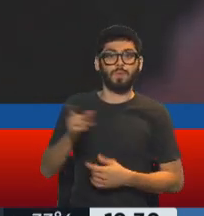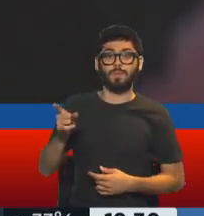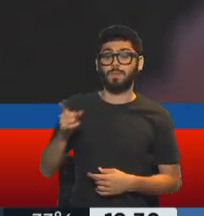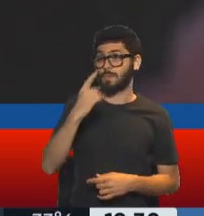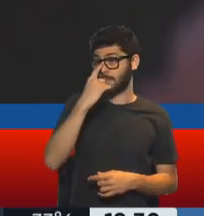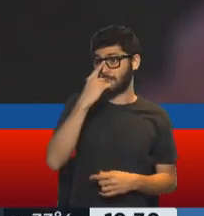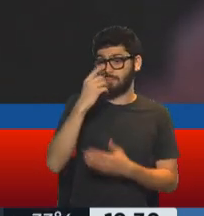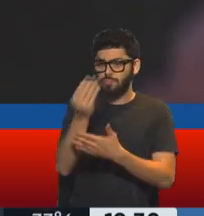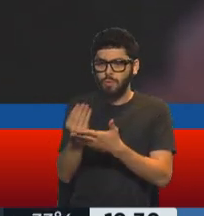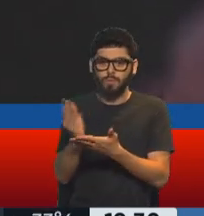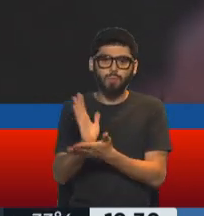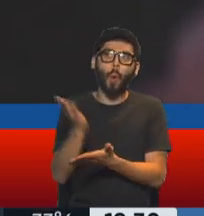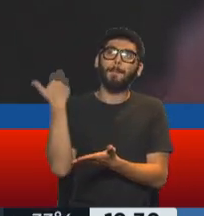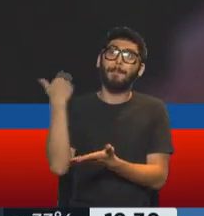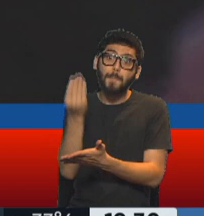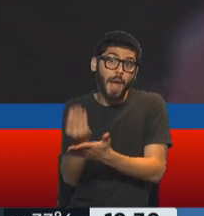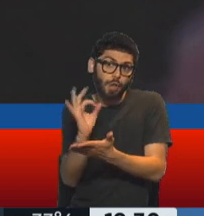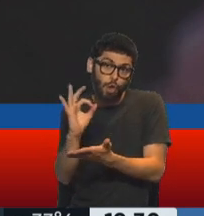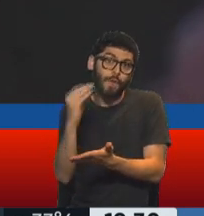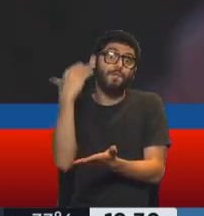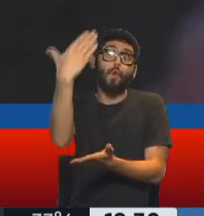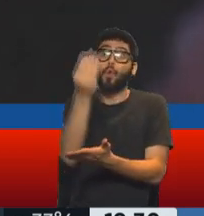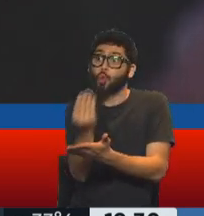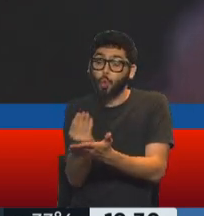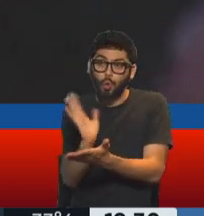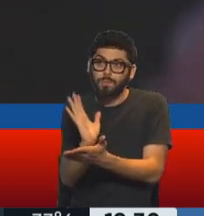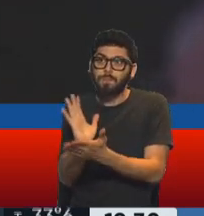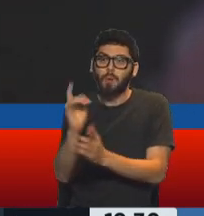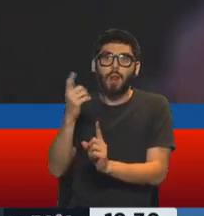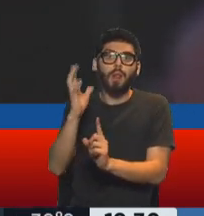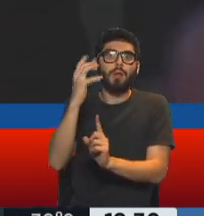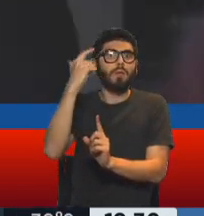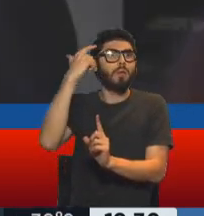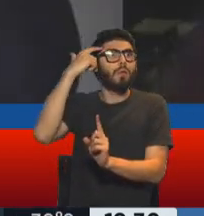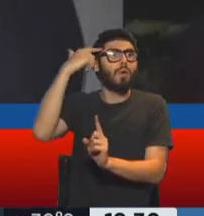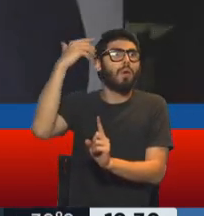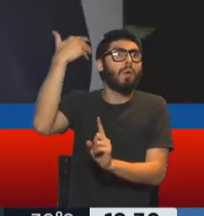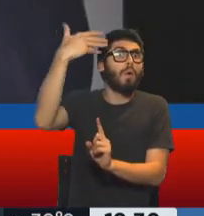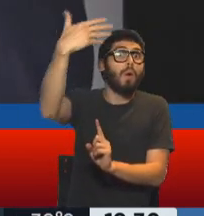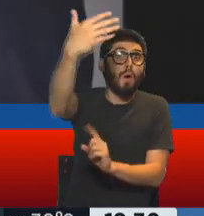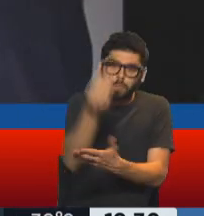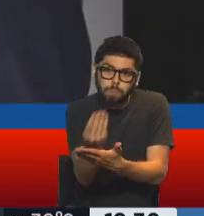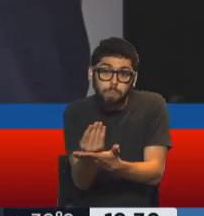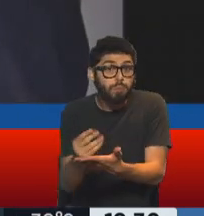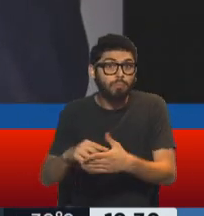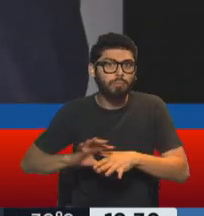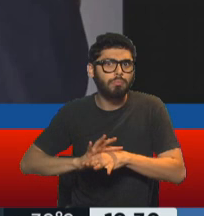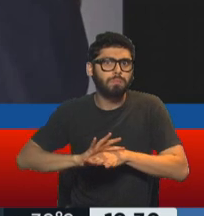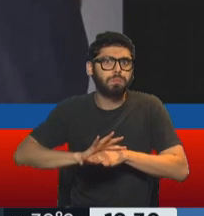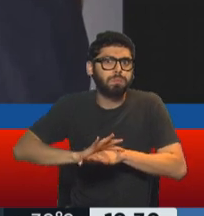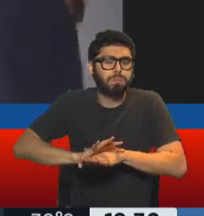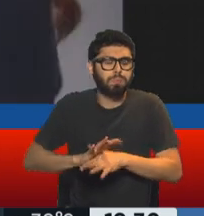pasado, el presente, el futuro, claramente el tipo se adelantó tanto, tanto a su tiempo, y eso